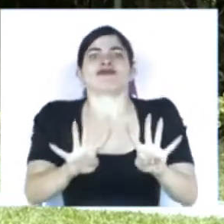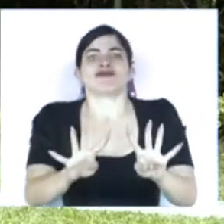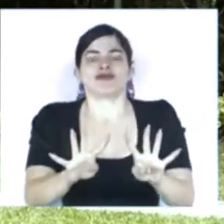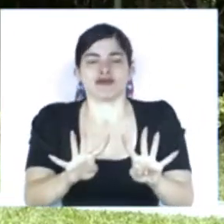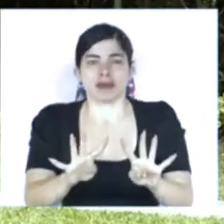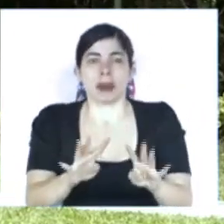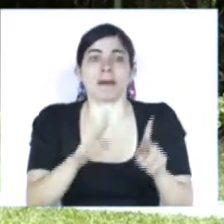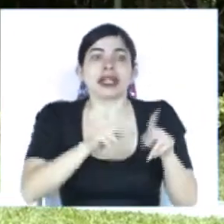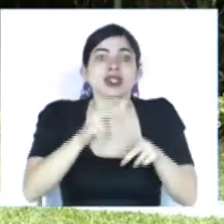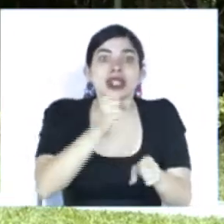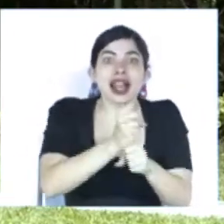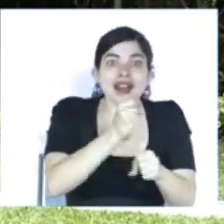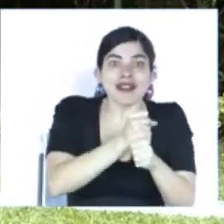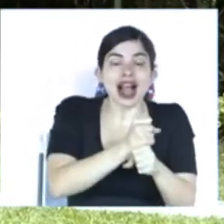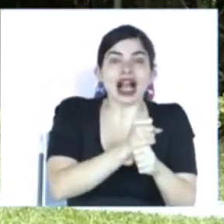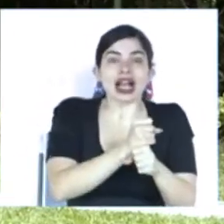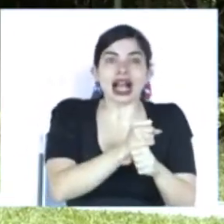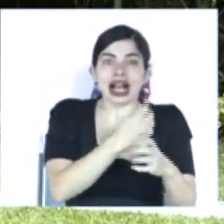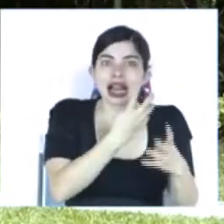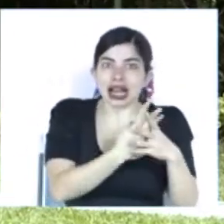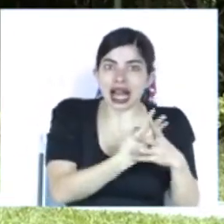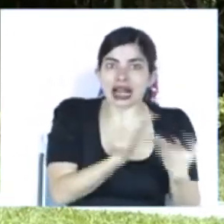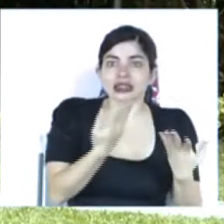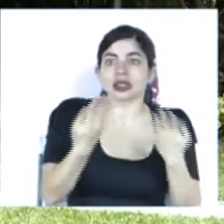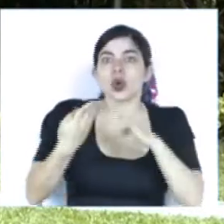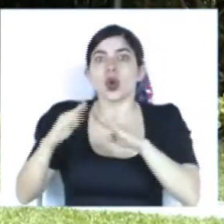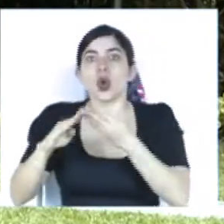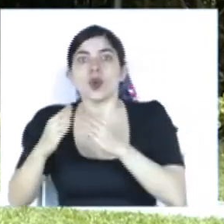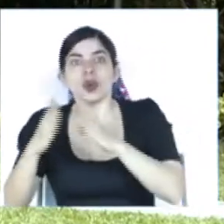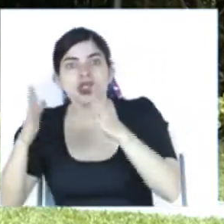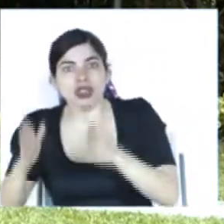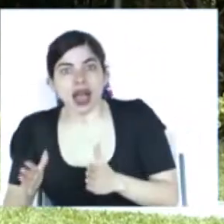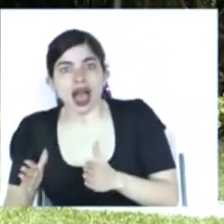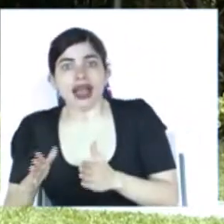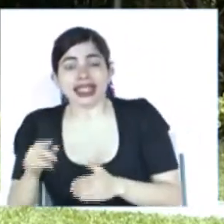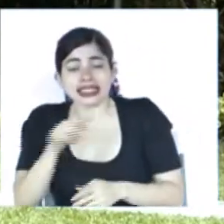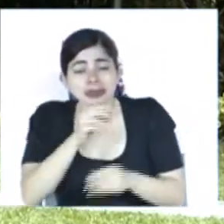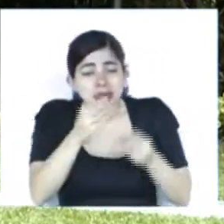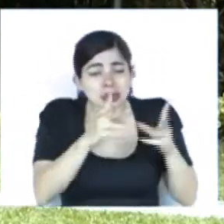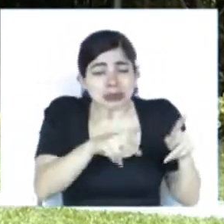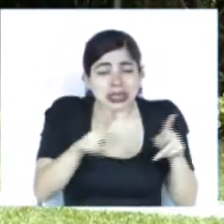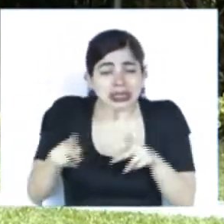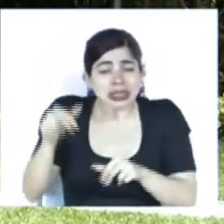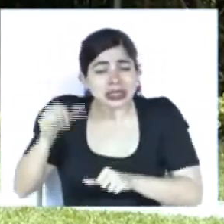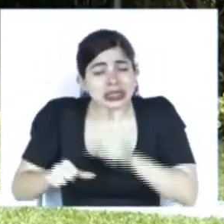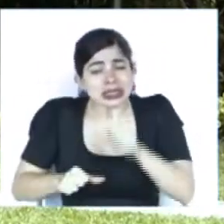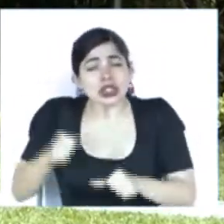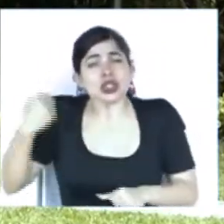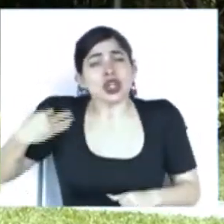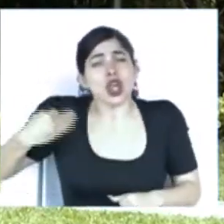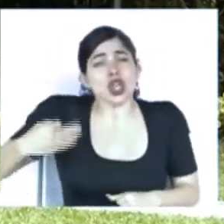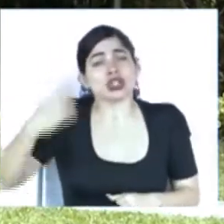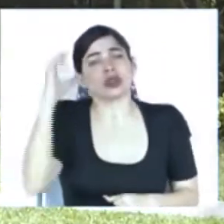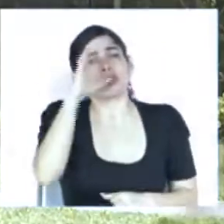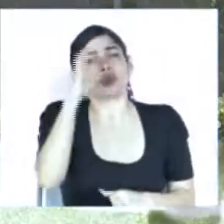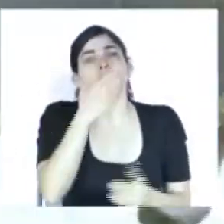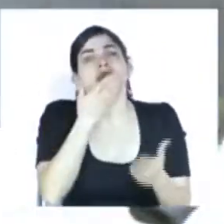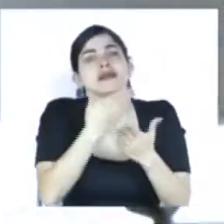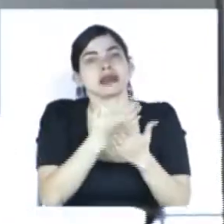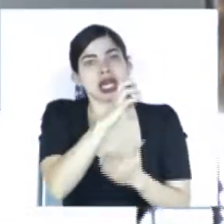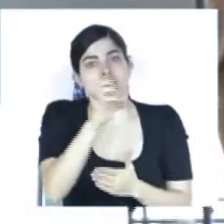personal penitenciario y comunidades quienes día a día luchan por el bienestar de Costa Rica. Para ellos,